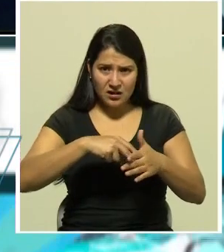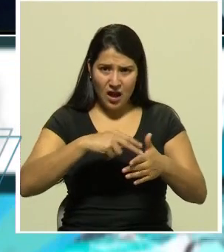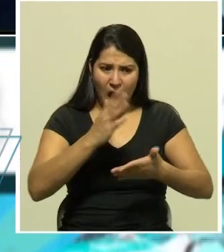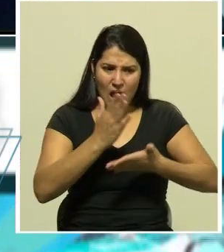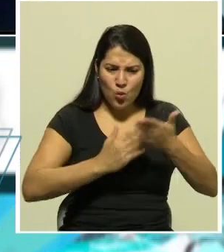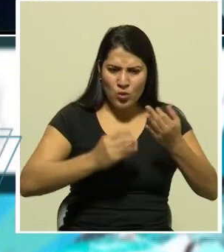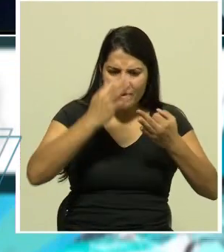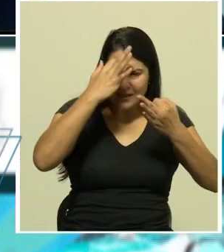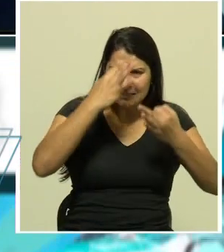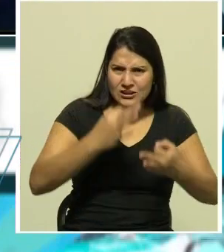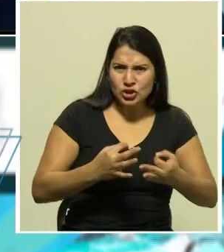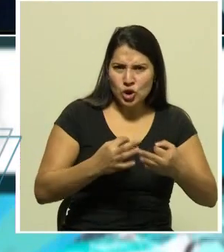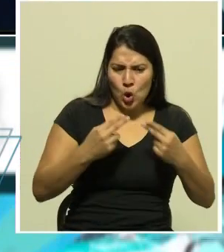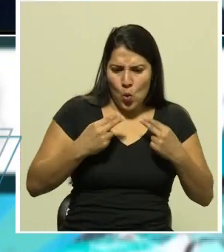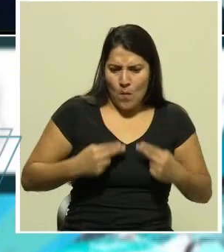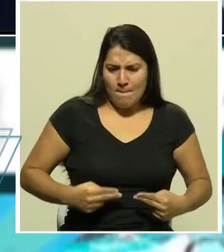albergue?